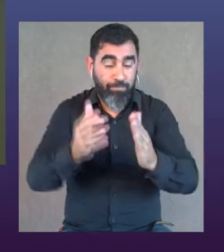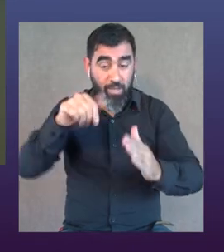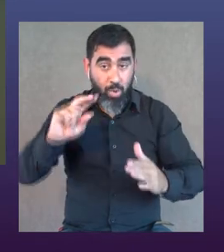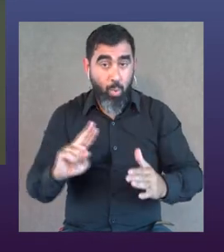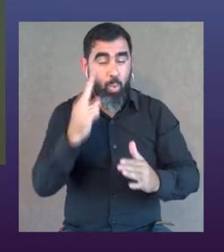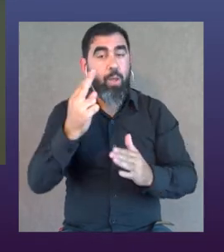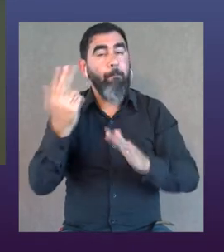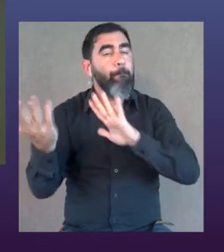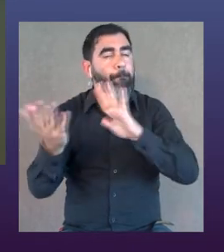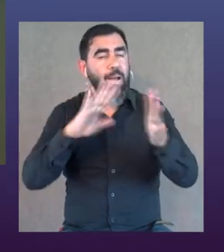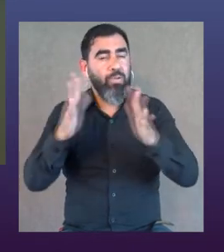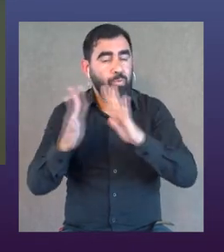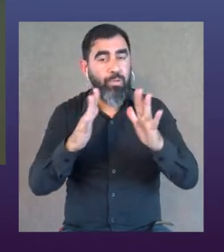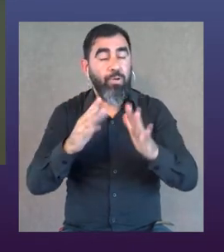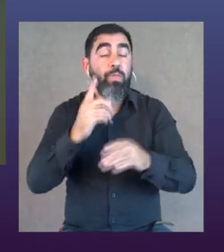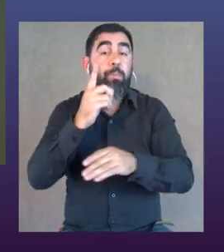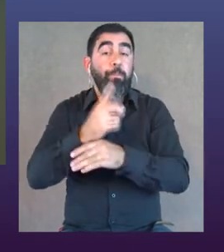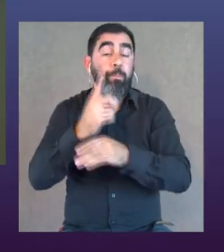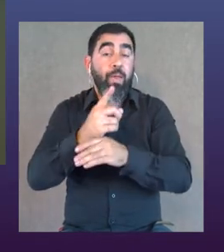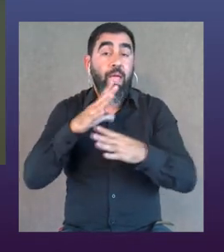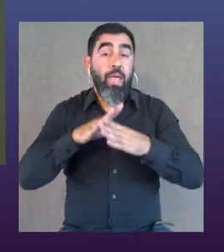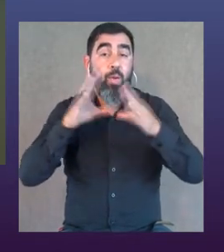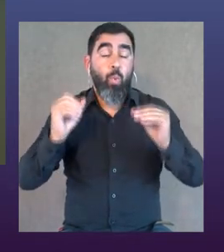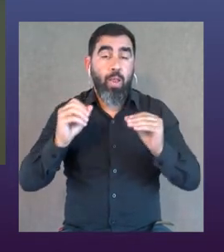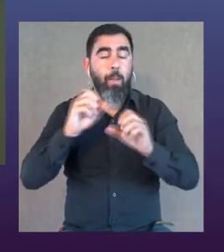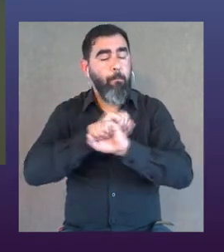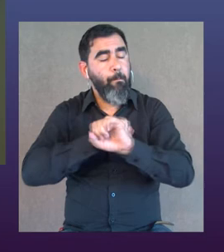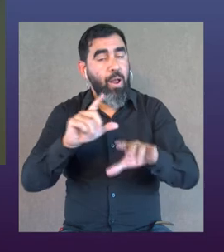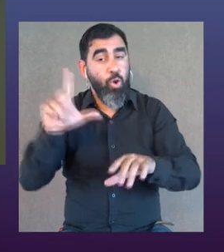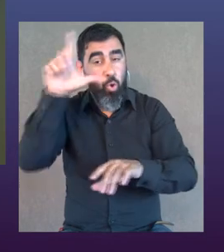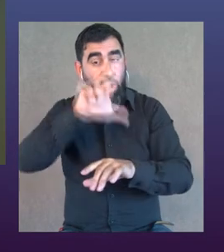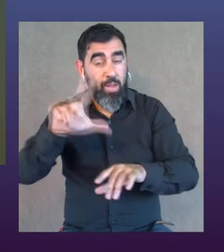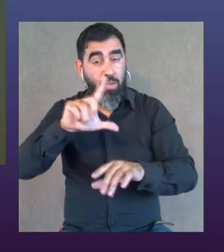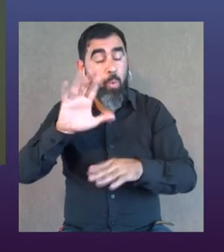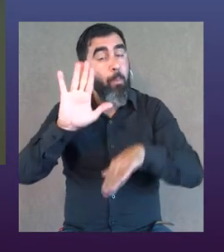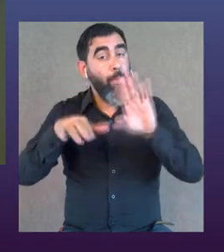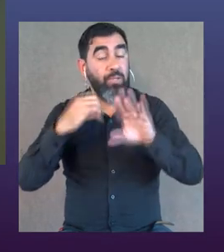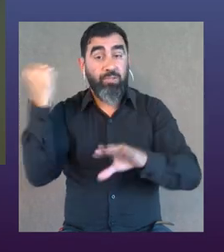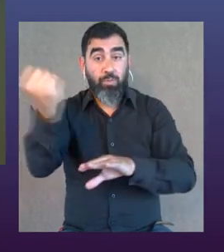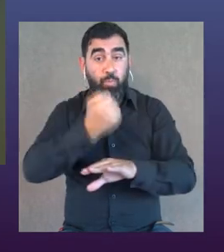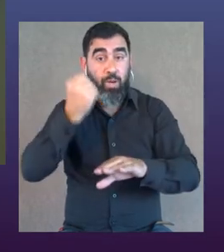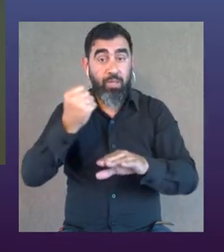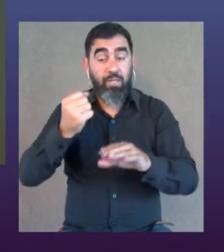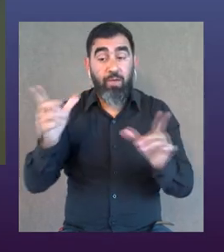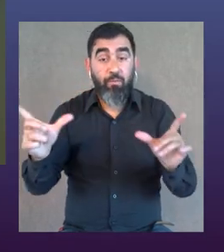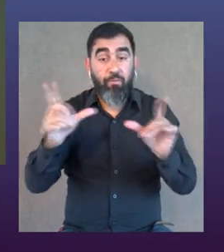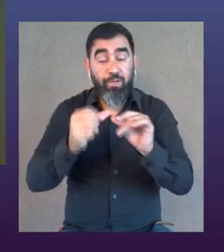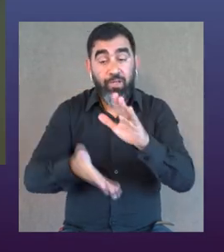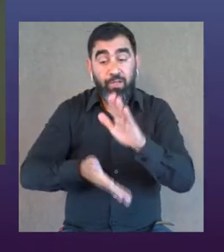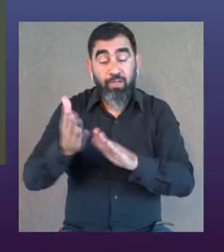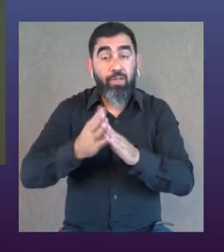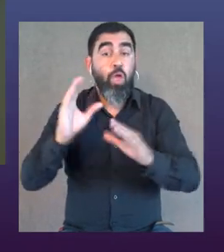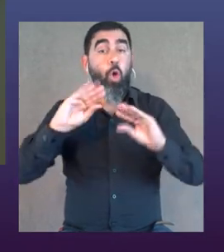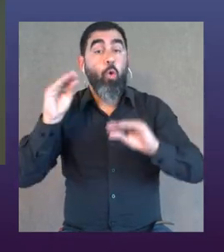abordar, ¿no? Entonces, en Uruguay tenemos más o menos, datos más o menos a nivel de primaria, bastante malos a nivel de media, y los datos más relevantes, que son los que